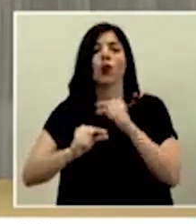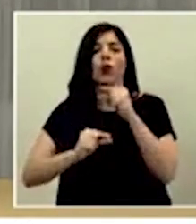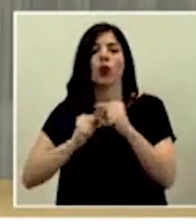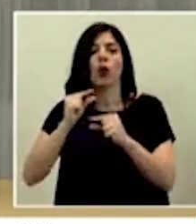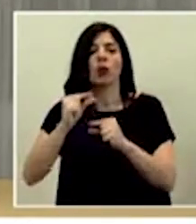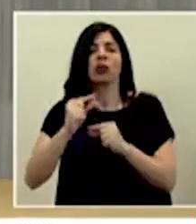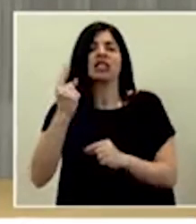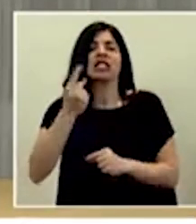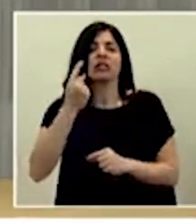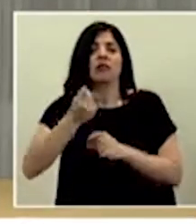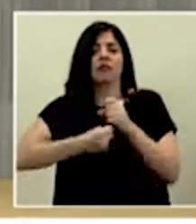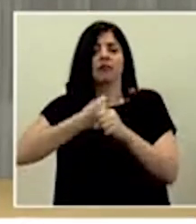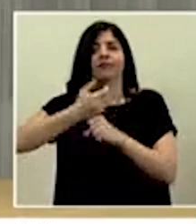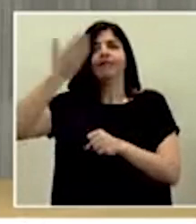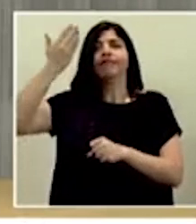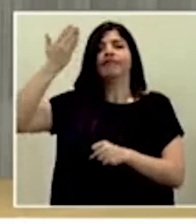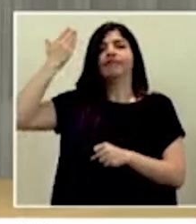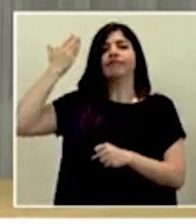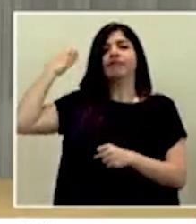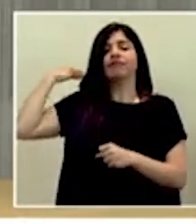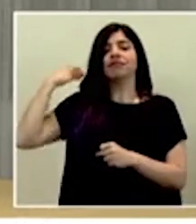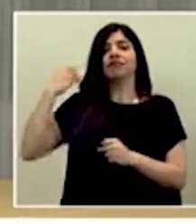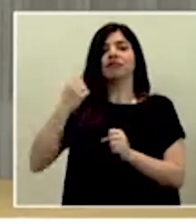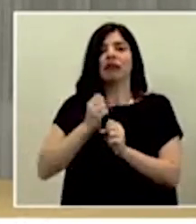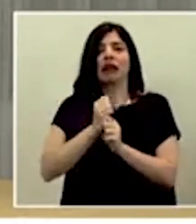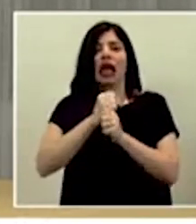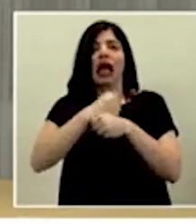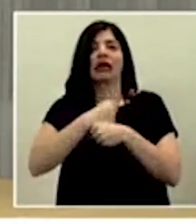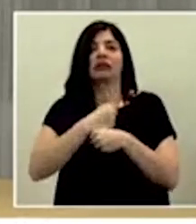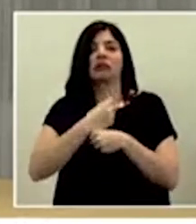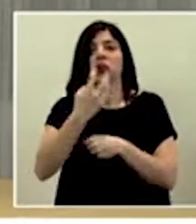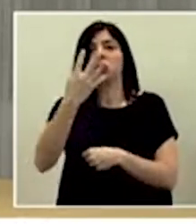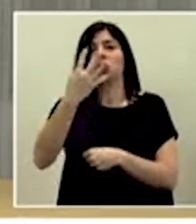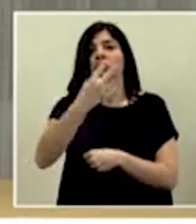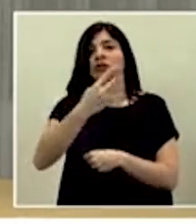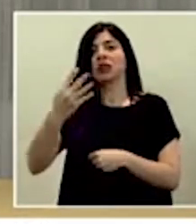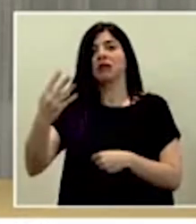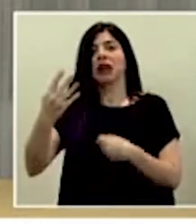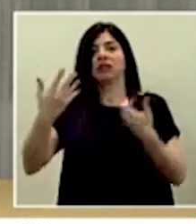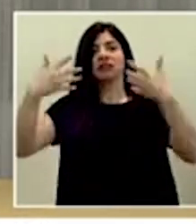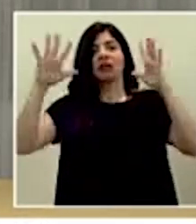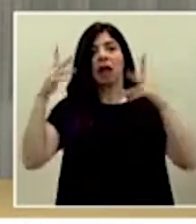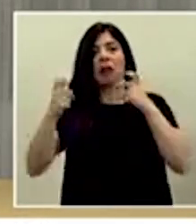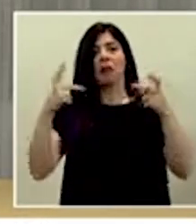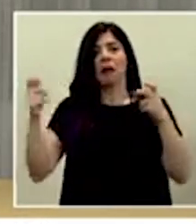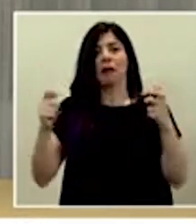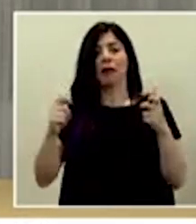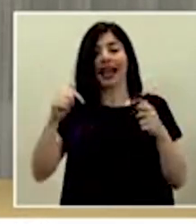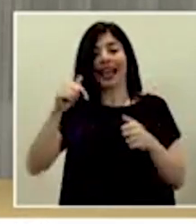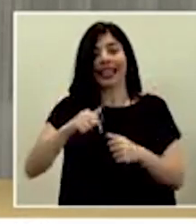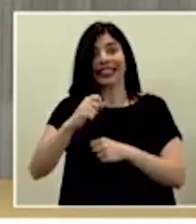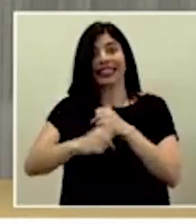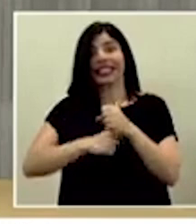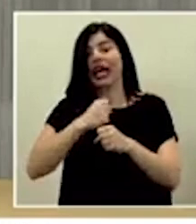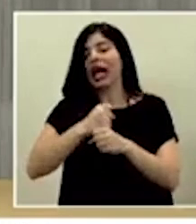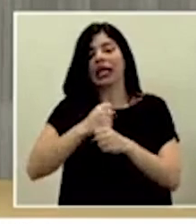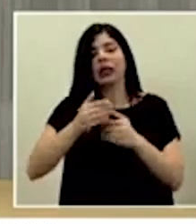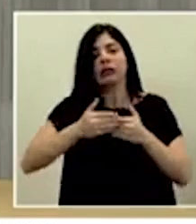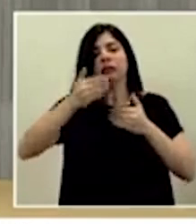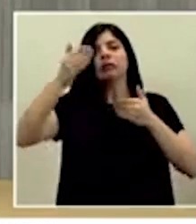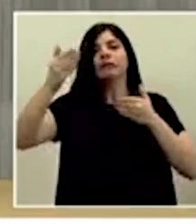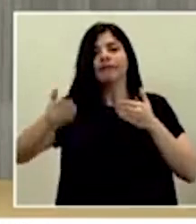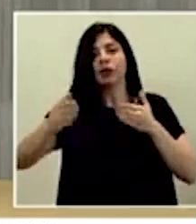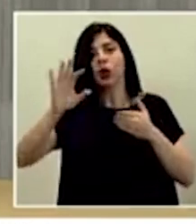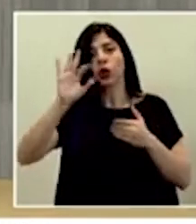normalmente en años pasados lo hacíamos en cuatro semanas. En este año lo vamos a hacer a lo largo de